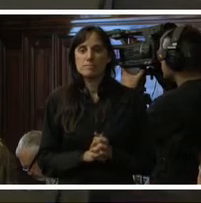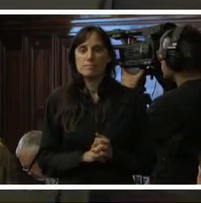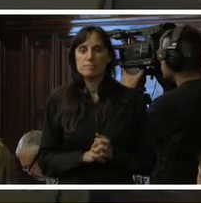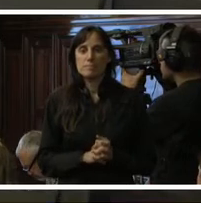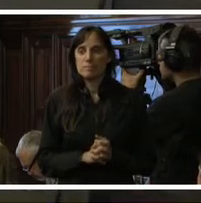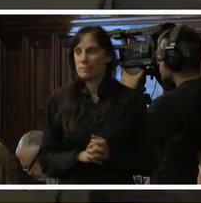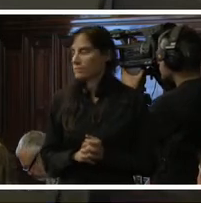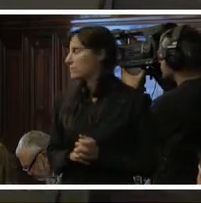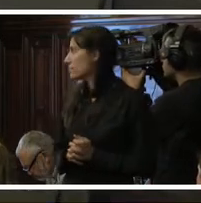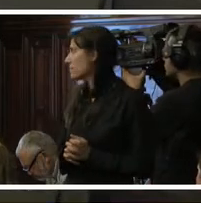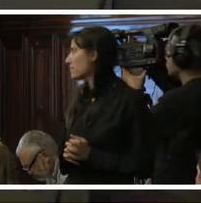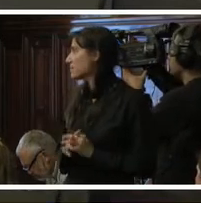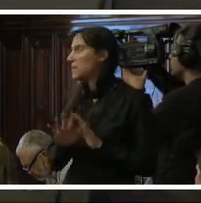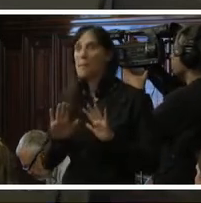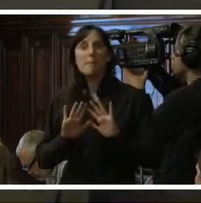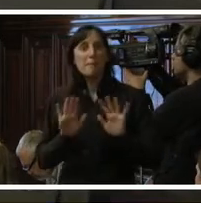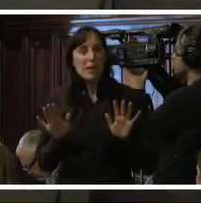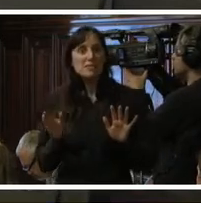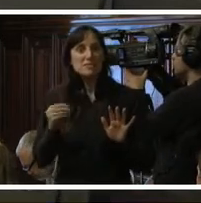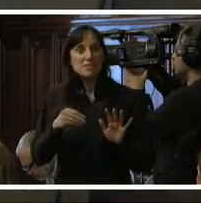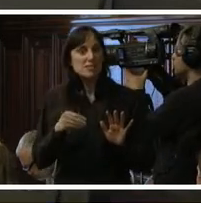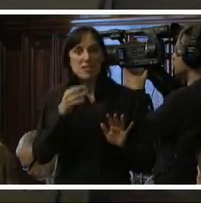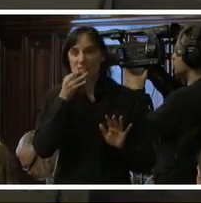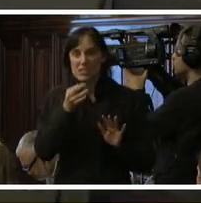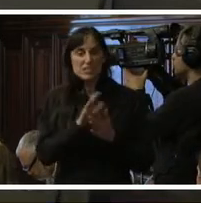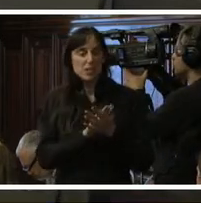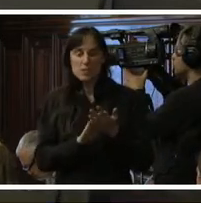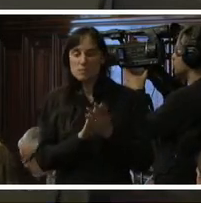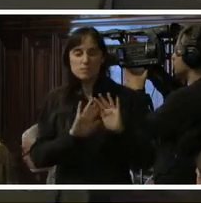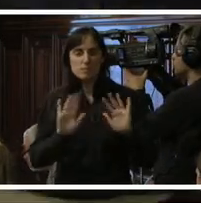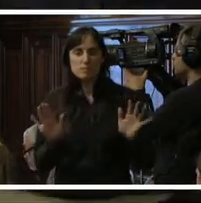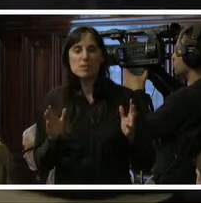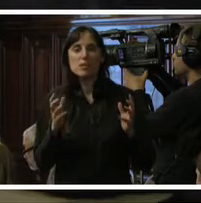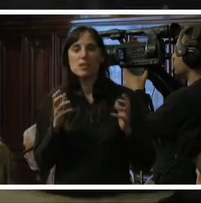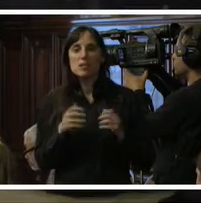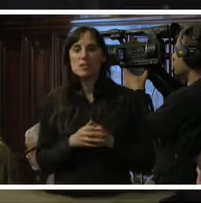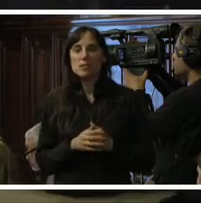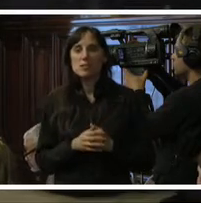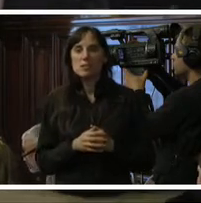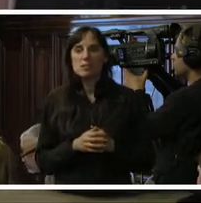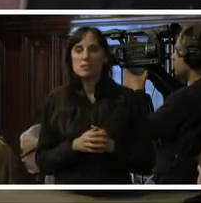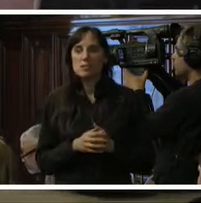no tengo nada más que agregar lo único es en nombre de las organizaciones quisiéramos me